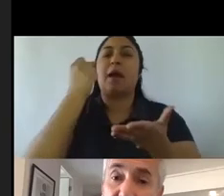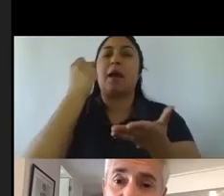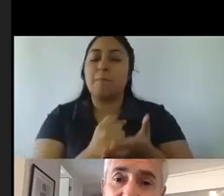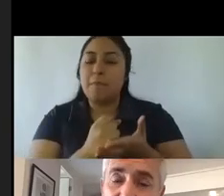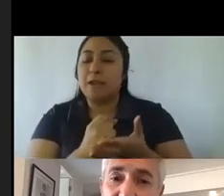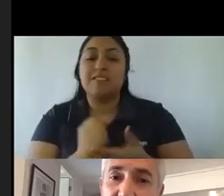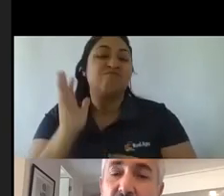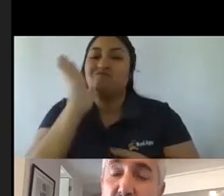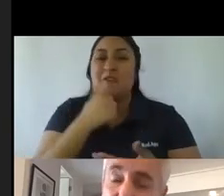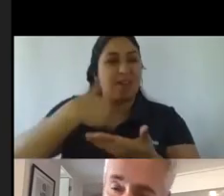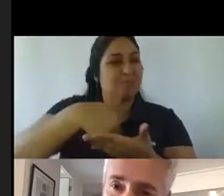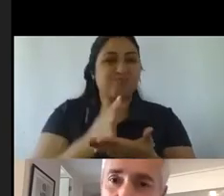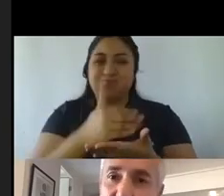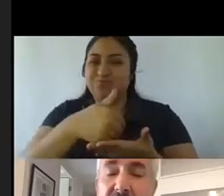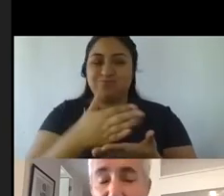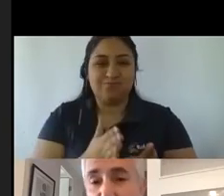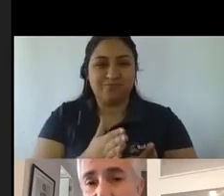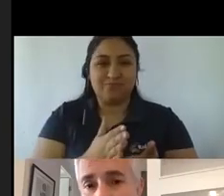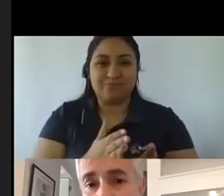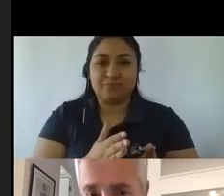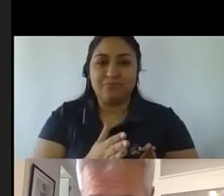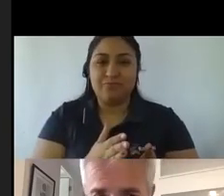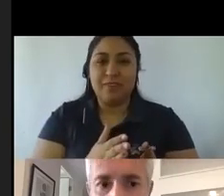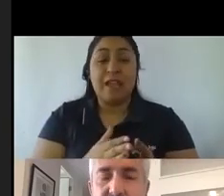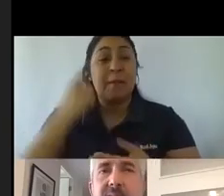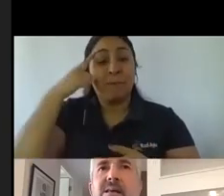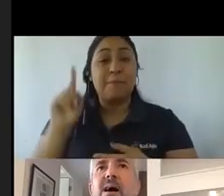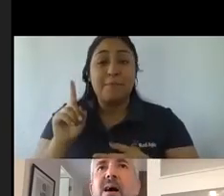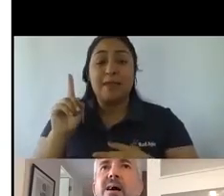Algunos sí, los menos, la gran mayoría no.